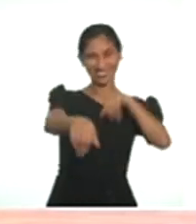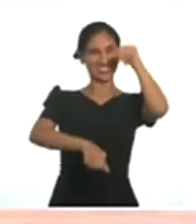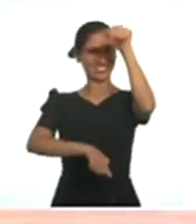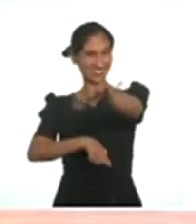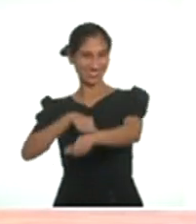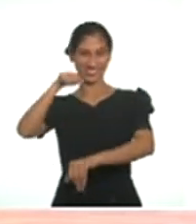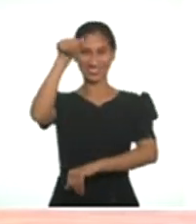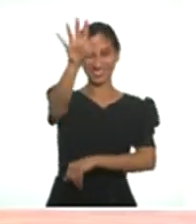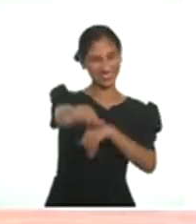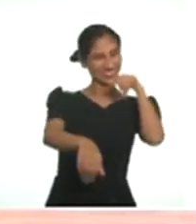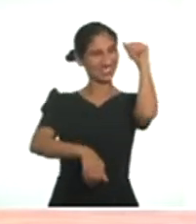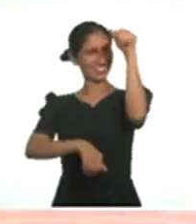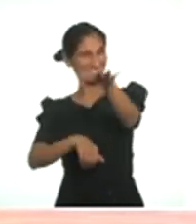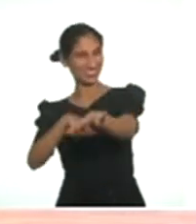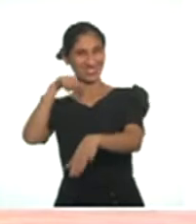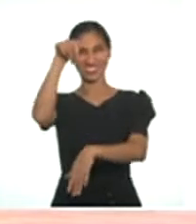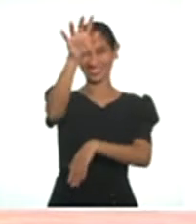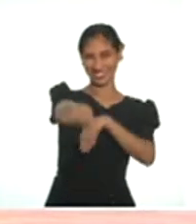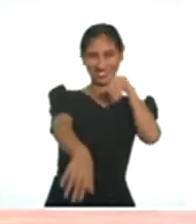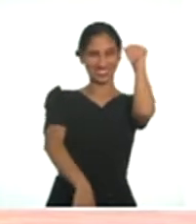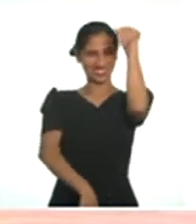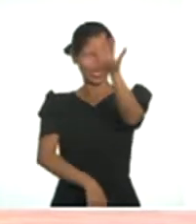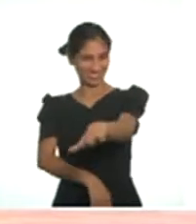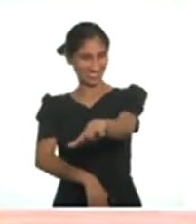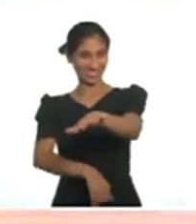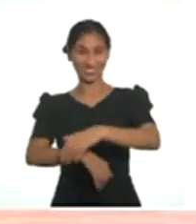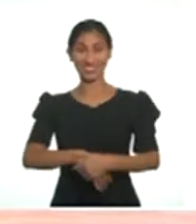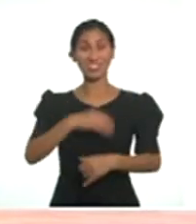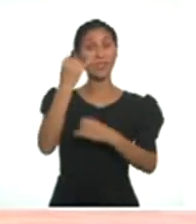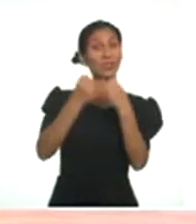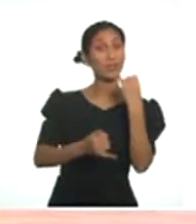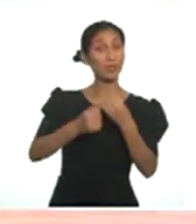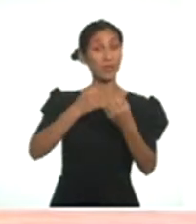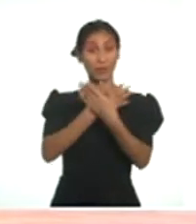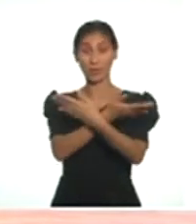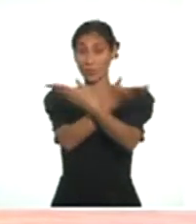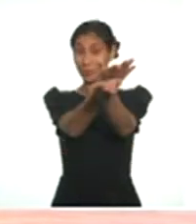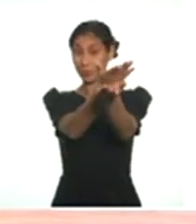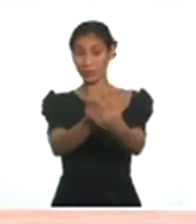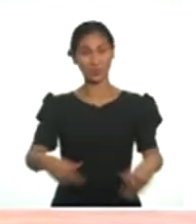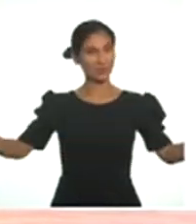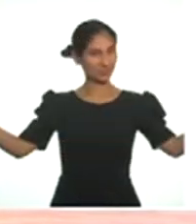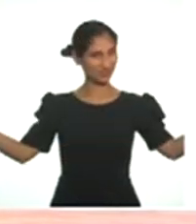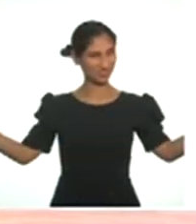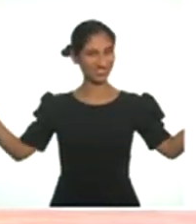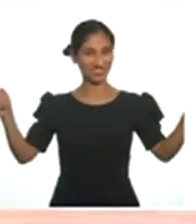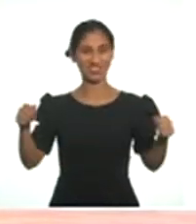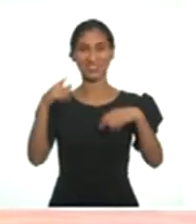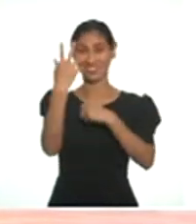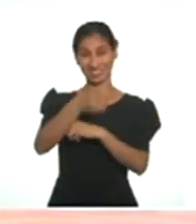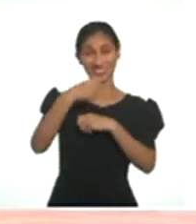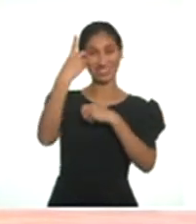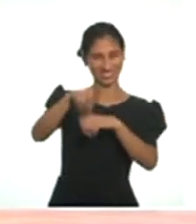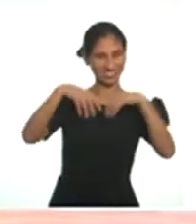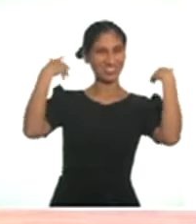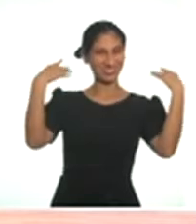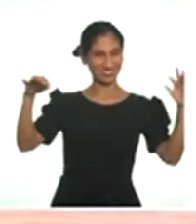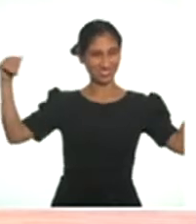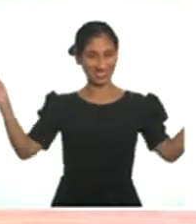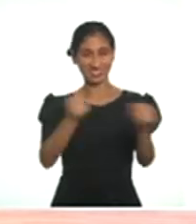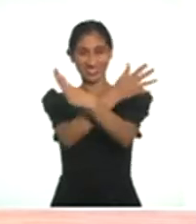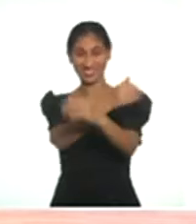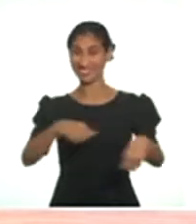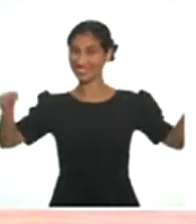2, 3, 4, 5, 6, 7, 8. Y por último cruzo y abro. 3, 2,